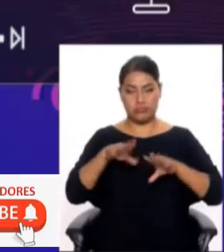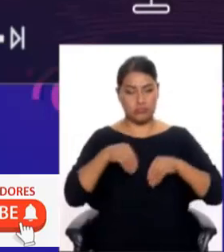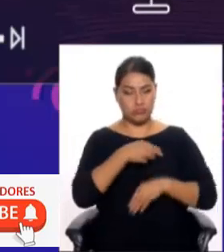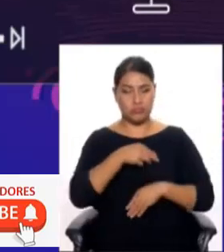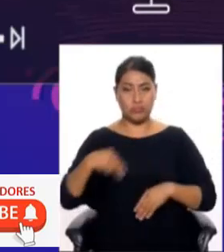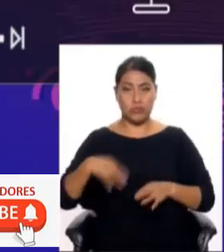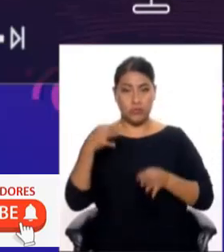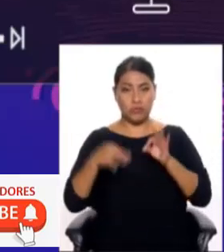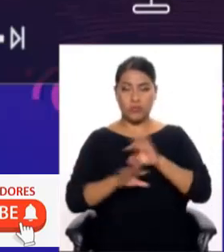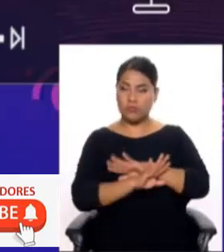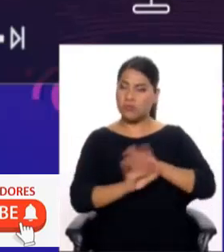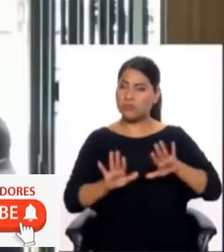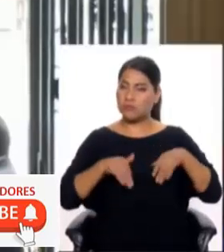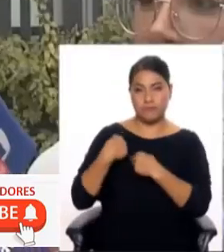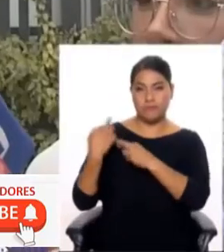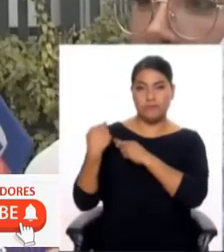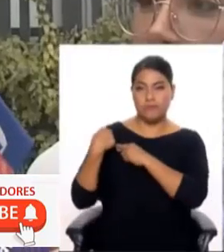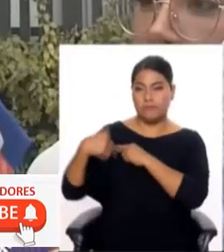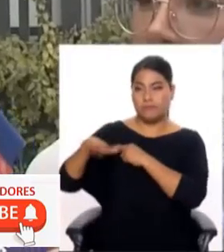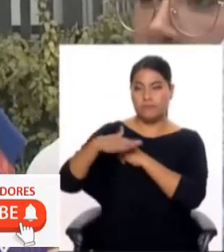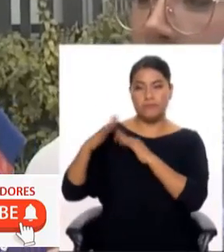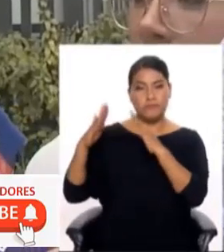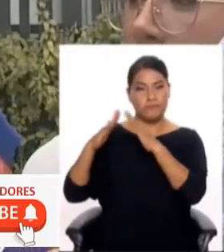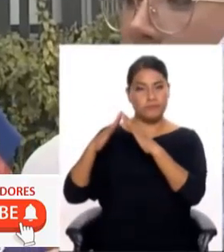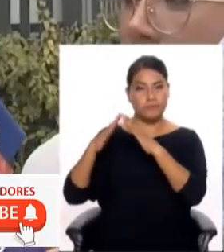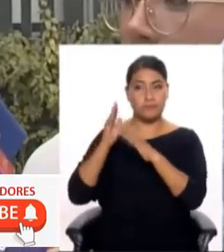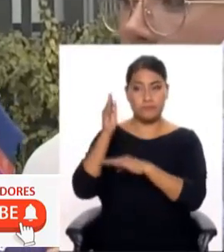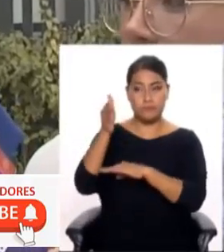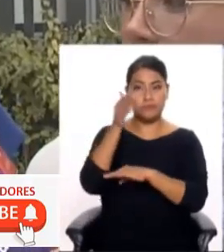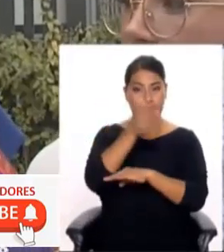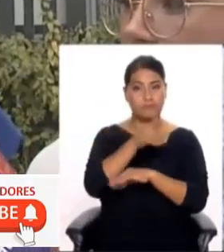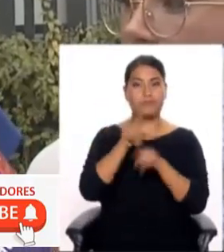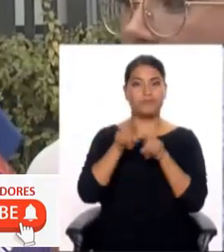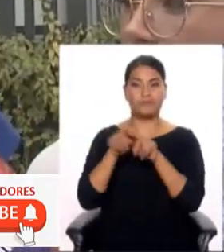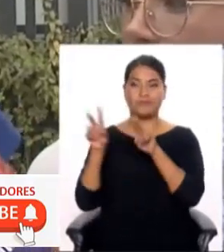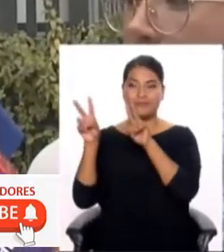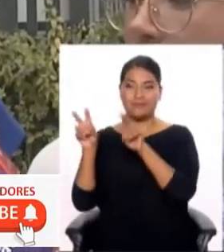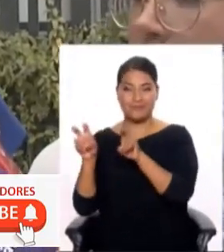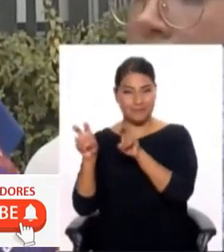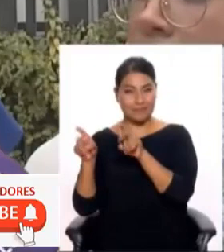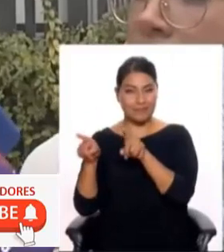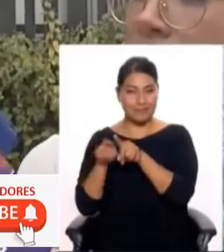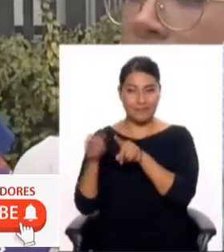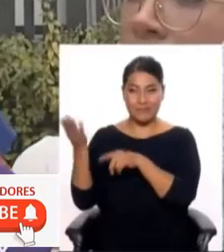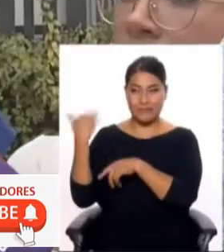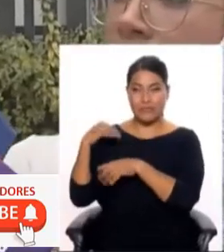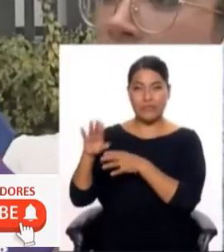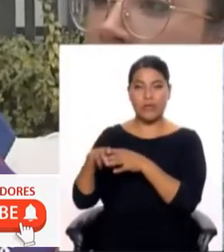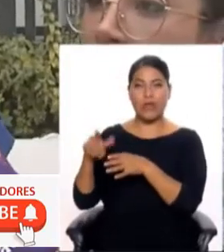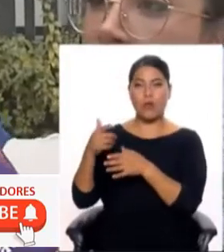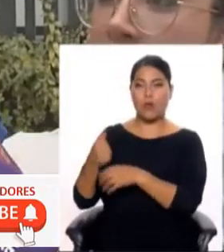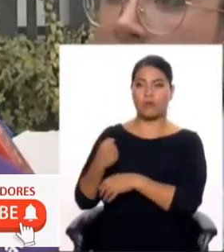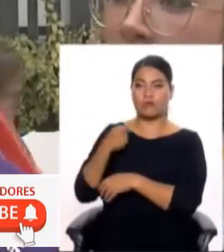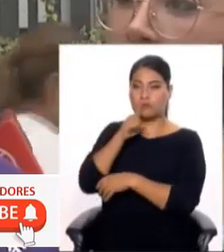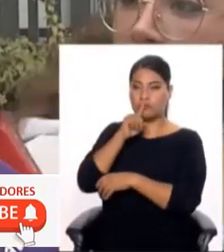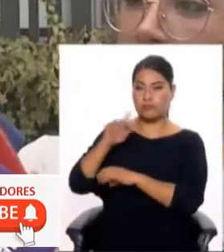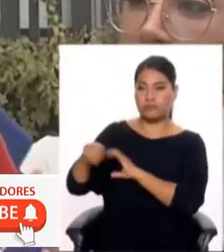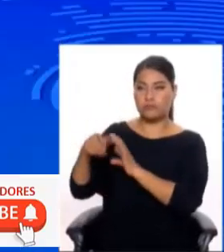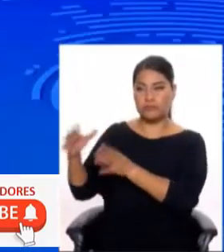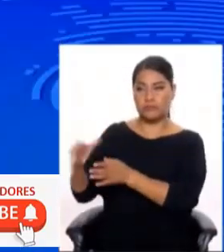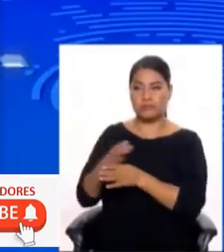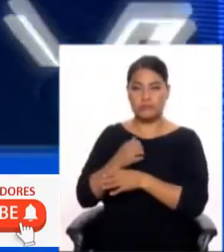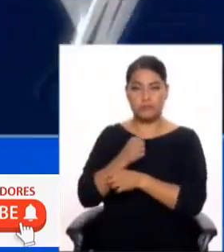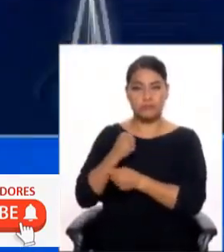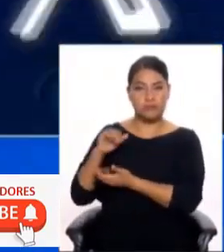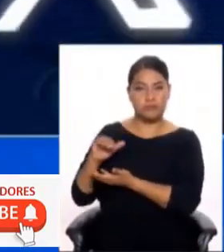contundentemente esa afirmación. Bueno amigos, todos son inocentes, los congresistas son realmente mansas